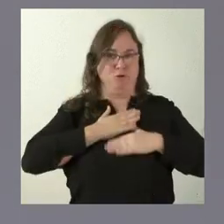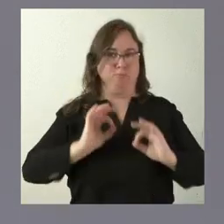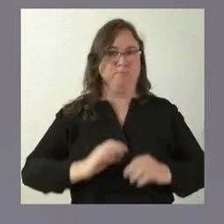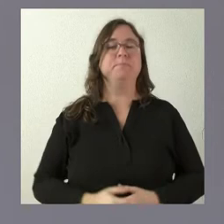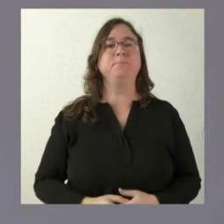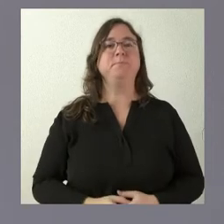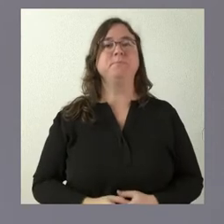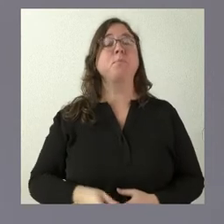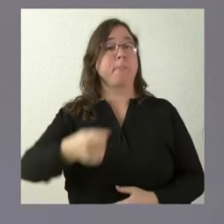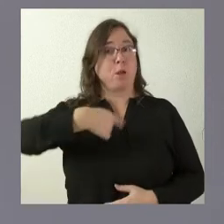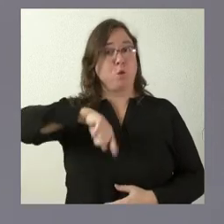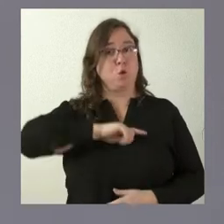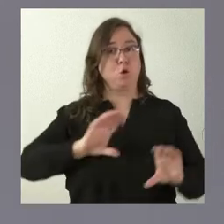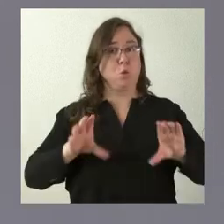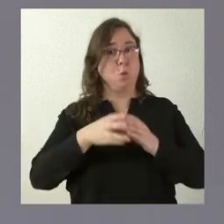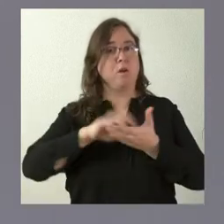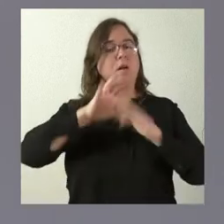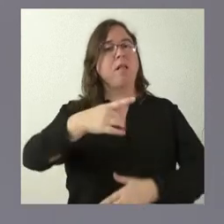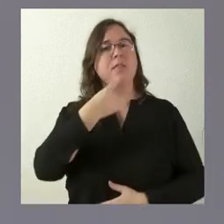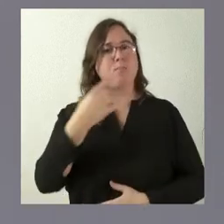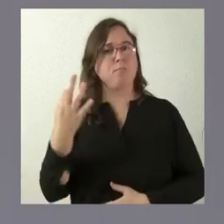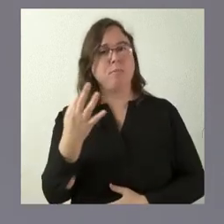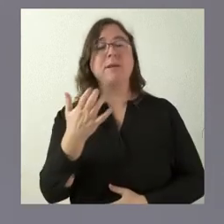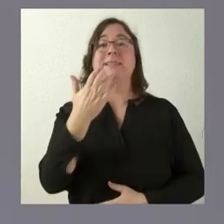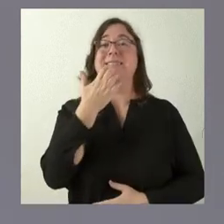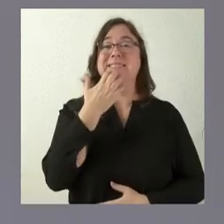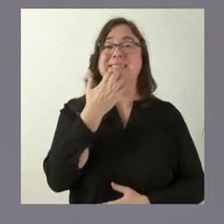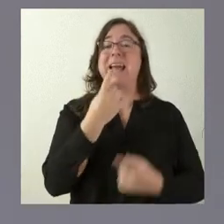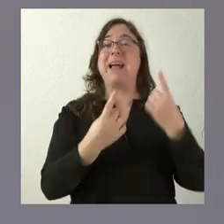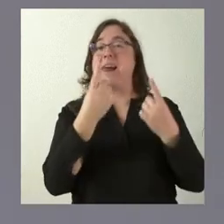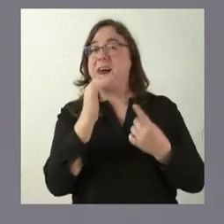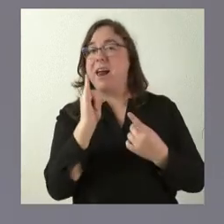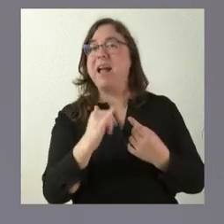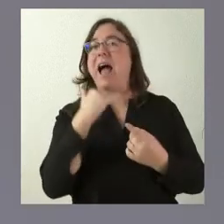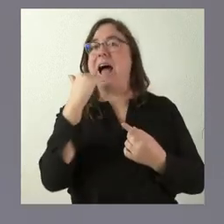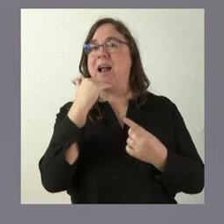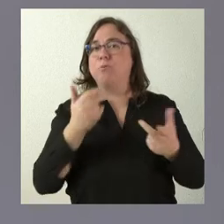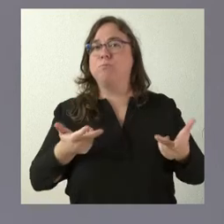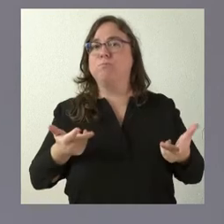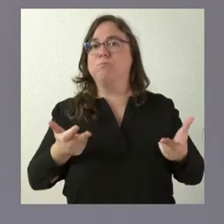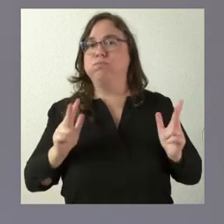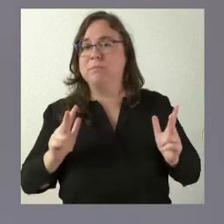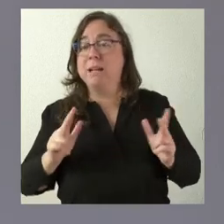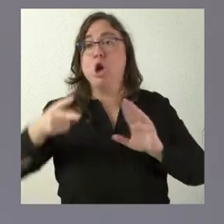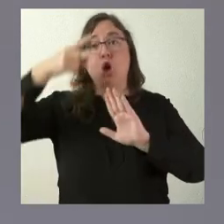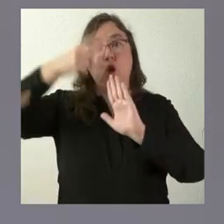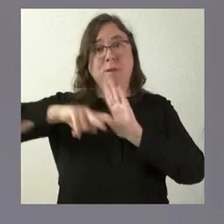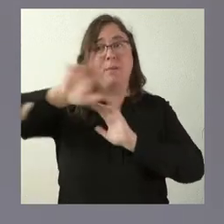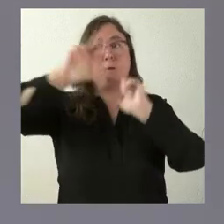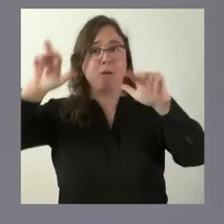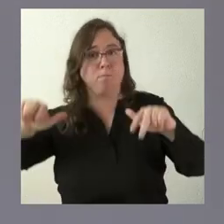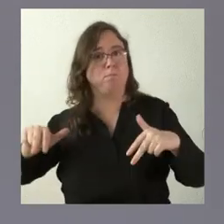Bien, nosotros lo que decimos es que, mientras haya alguna habilitación que nos dé en normativa europea la posibilidad